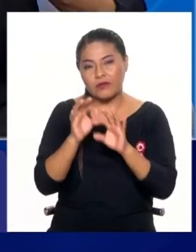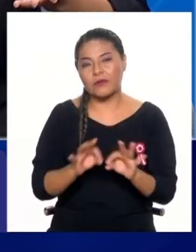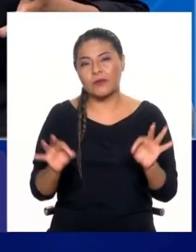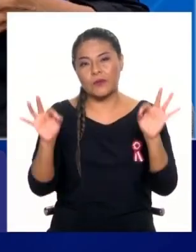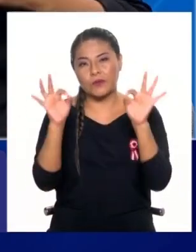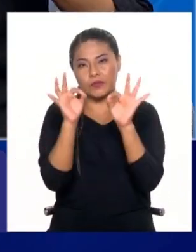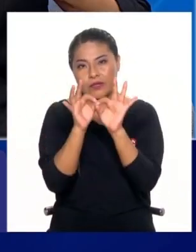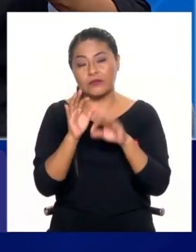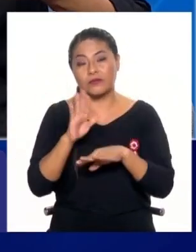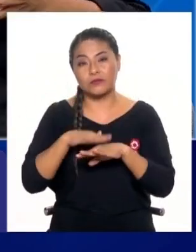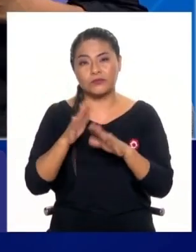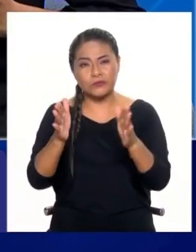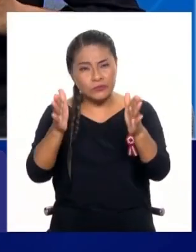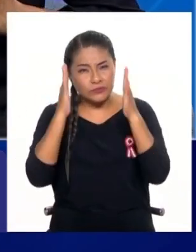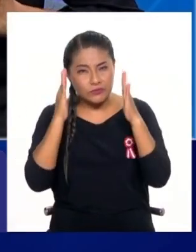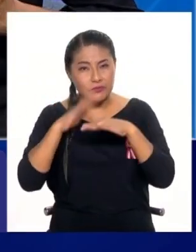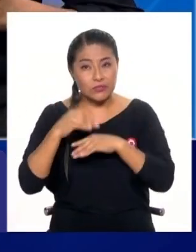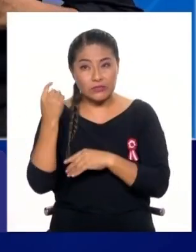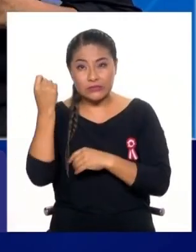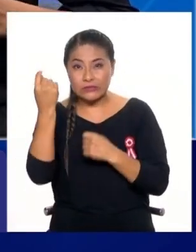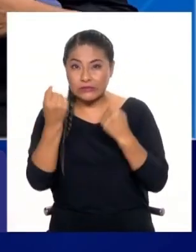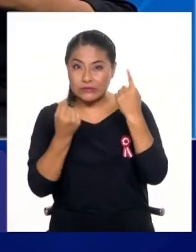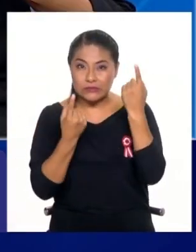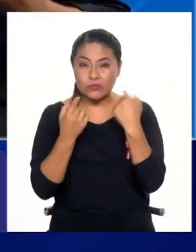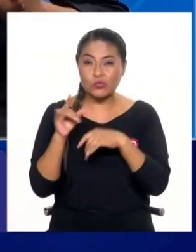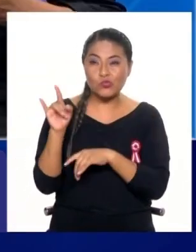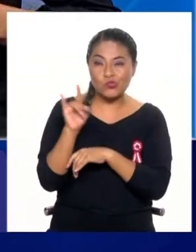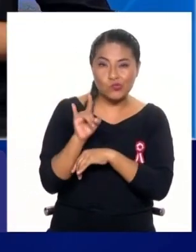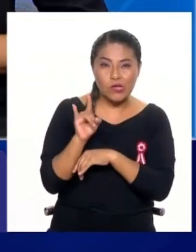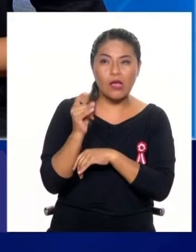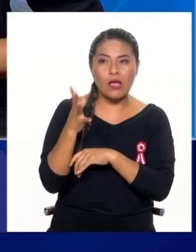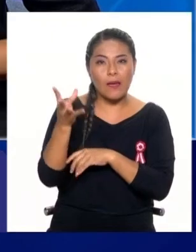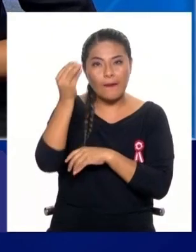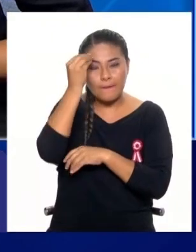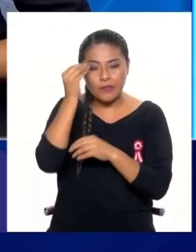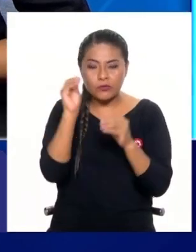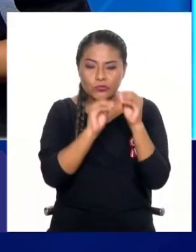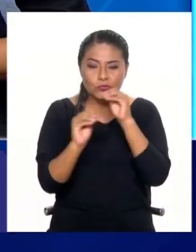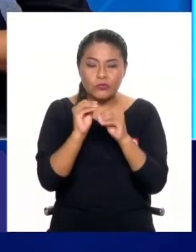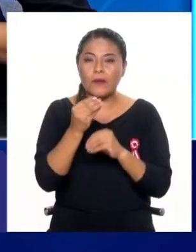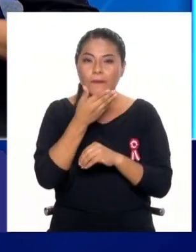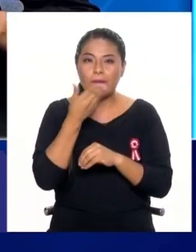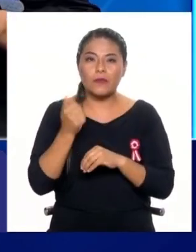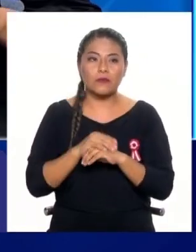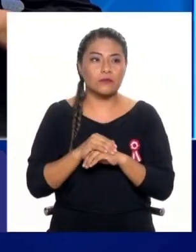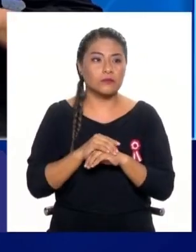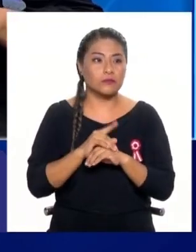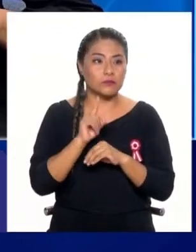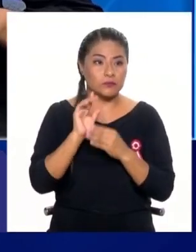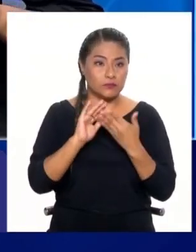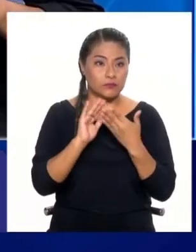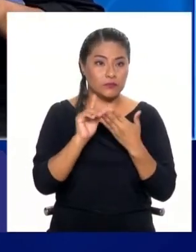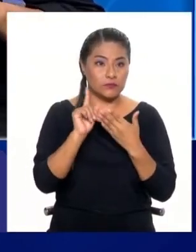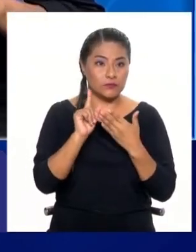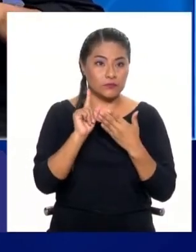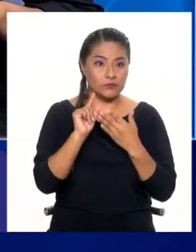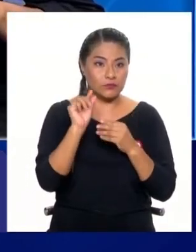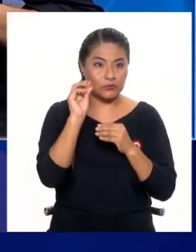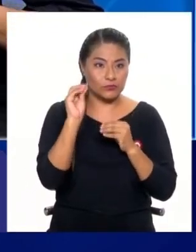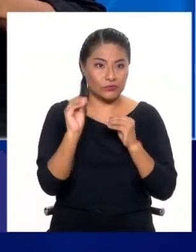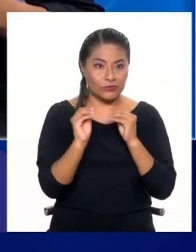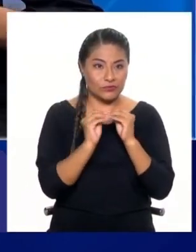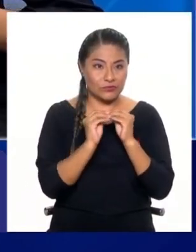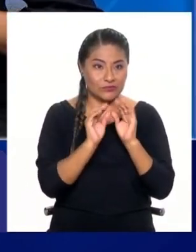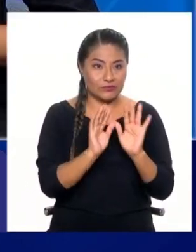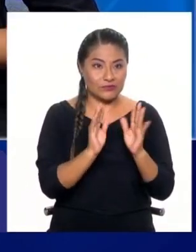que los que nos escuchan entiendan que no solamente es un tema de usar, sino comprender cómo funciona la tecnología. Permíteme. Y solamente lo